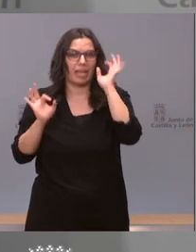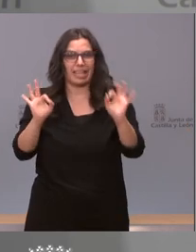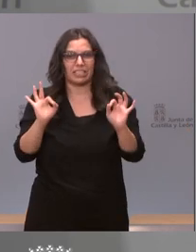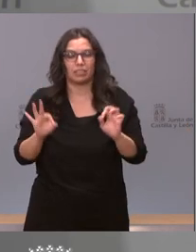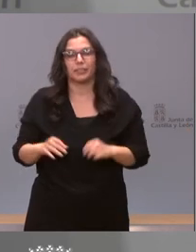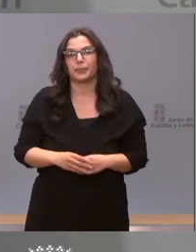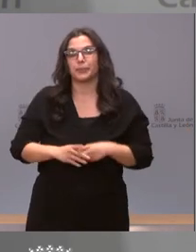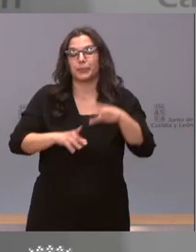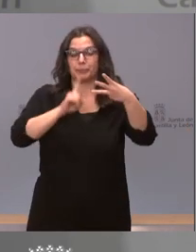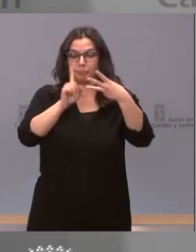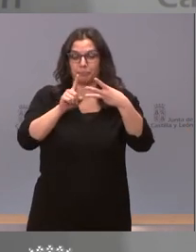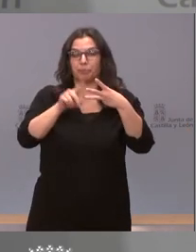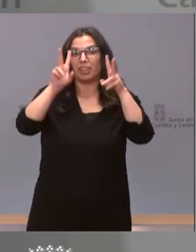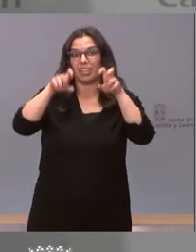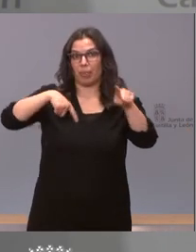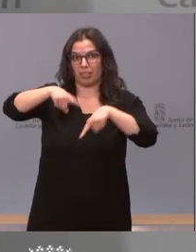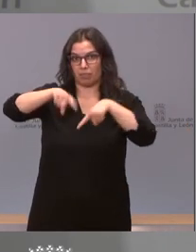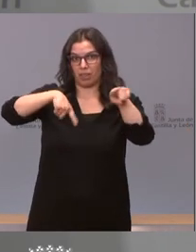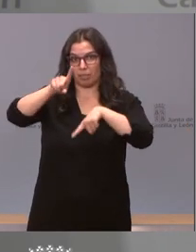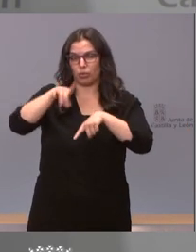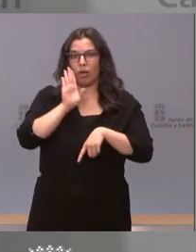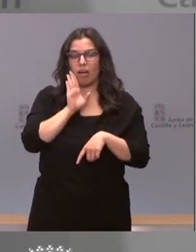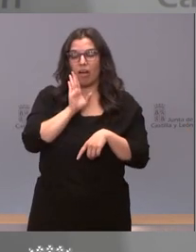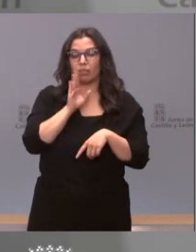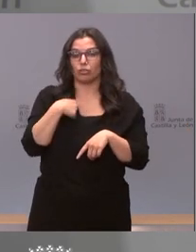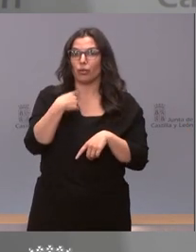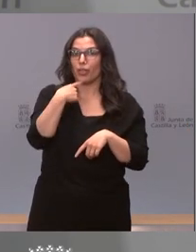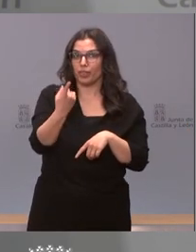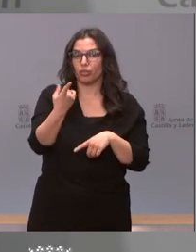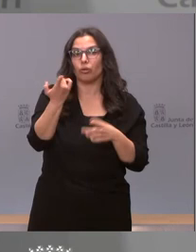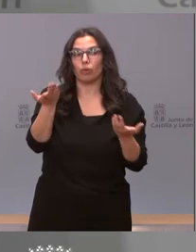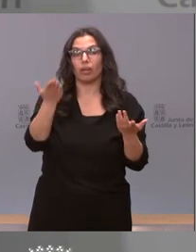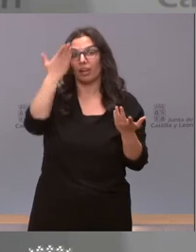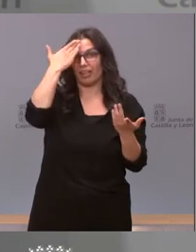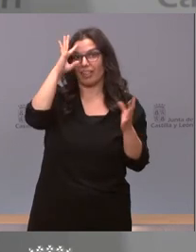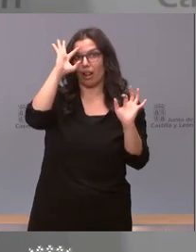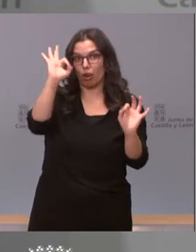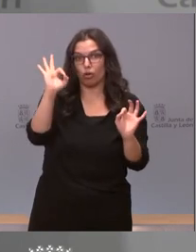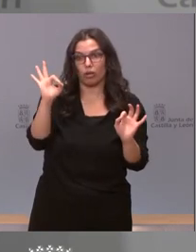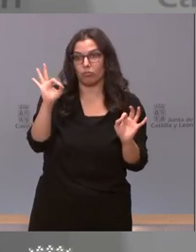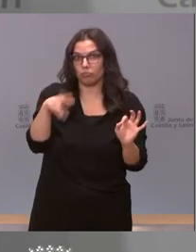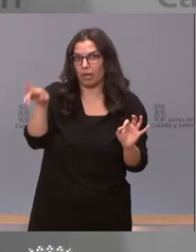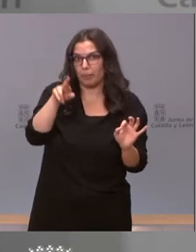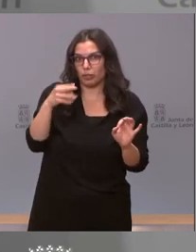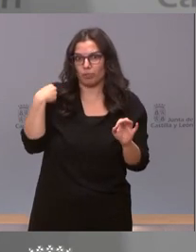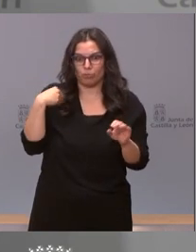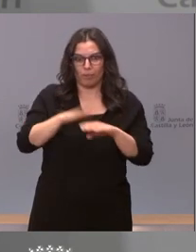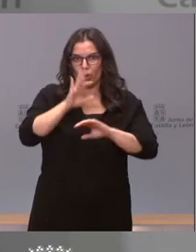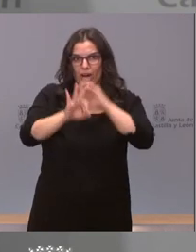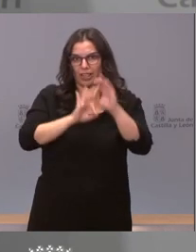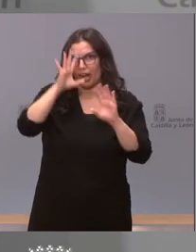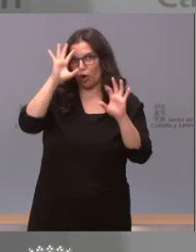sobre el asunto de los desplazamientos lo que he dicho es que lo razonable sigo diciéndolo desde el punto de vista logístico